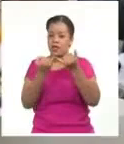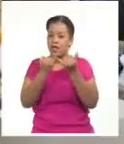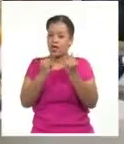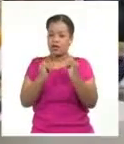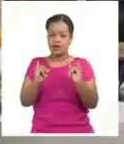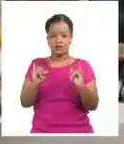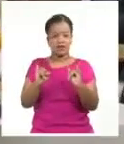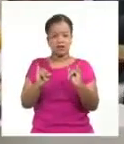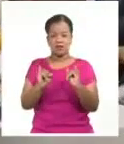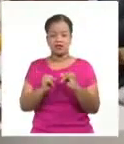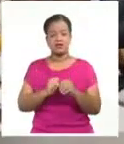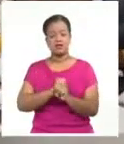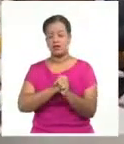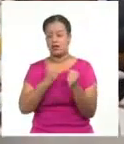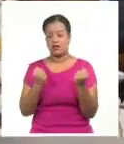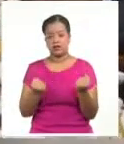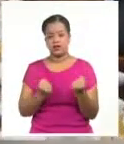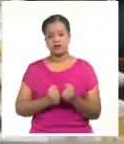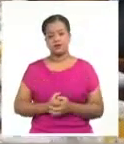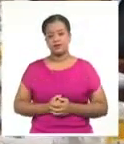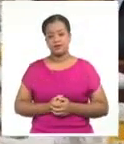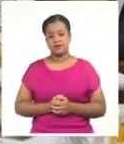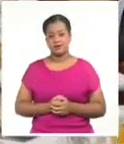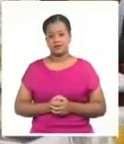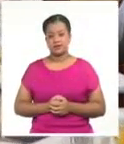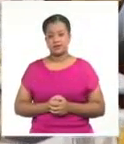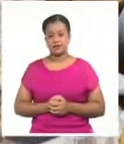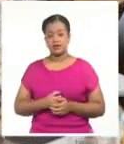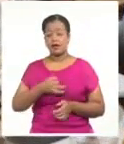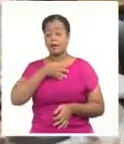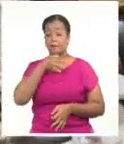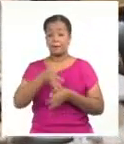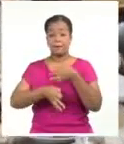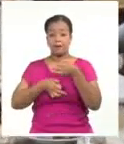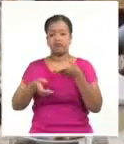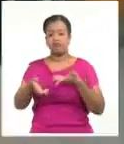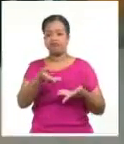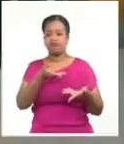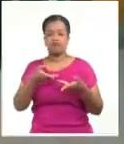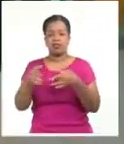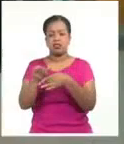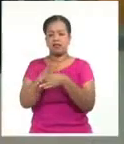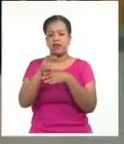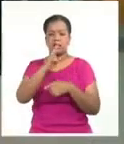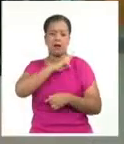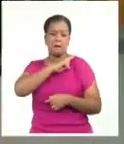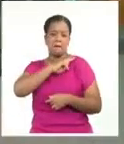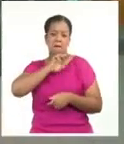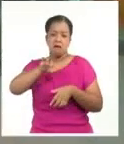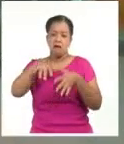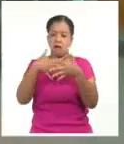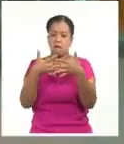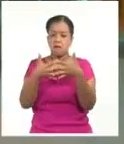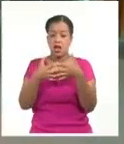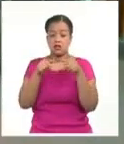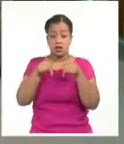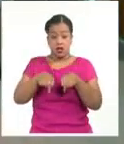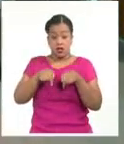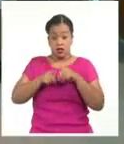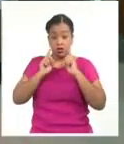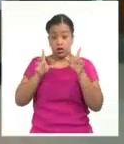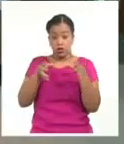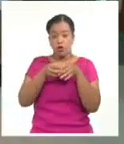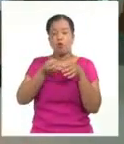soberanía frente a poderosos enemigos. Puntualizó que los intercambios con diferentes organismos e instituciones de Irán, durante esta ocasión,